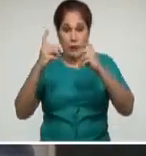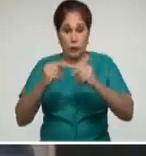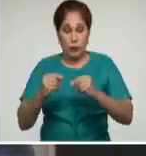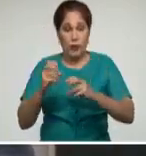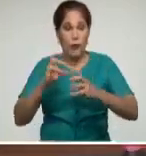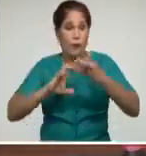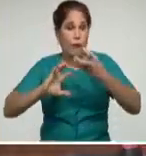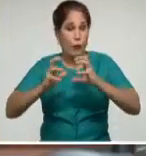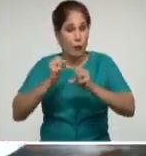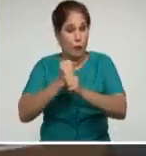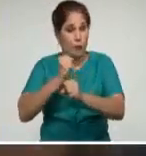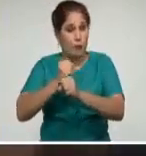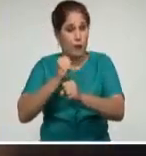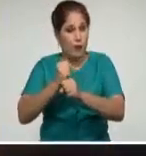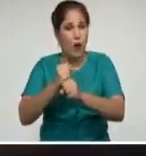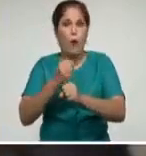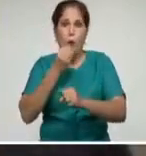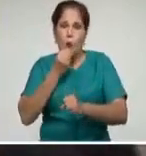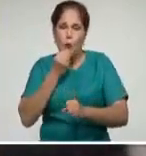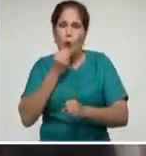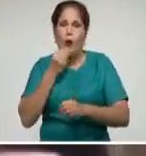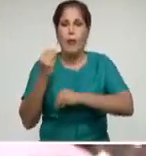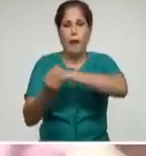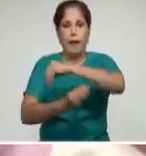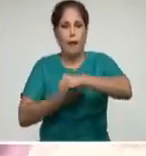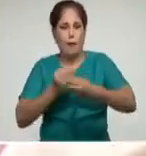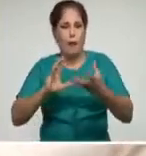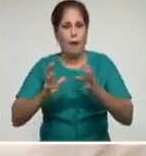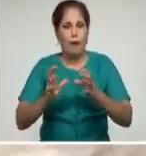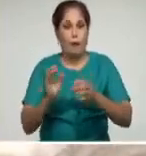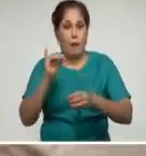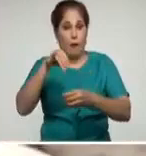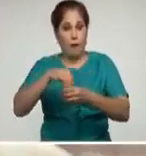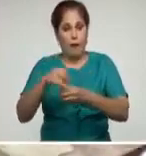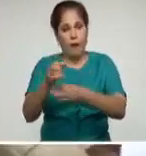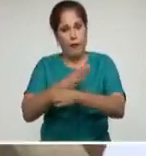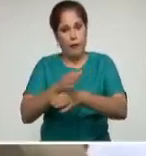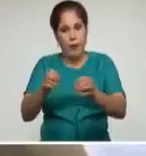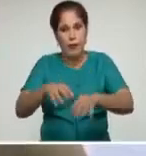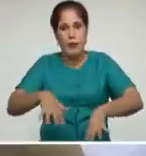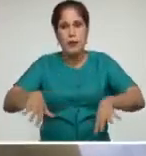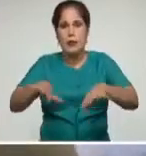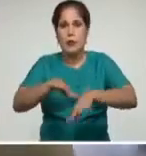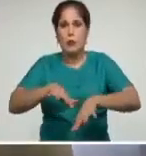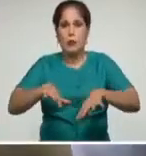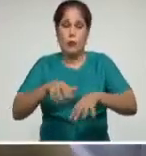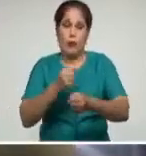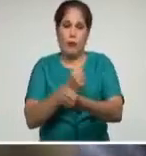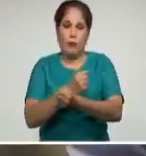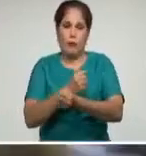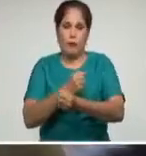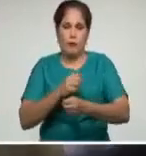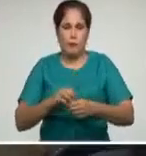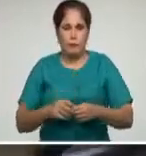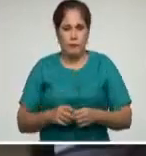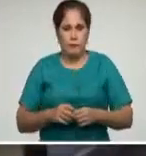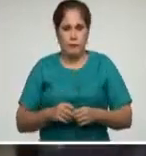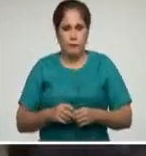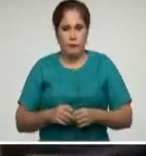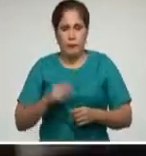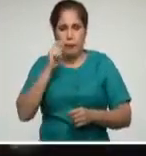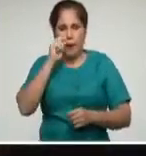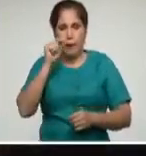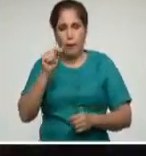estrategia que posibilitará modelar un accionar educativo integrado ante situaciones excepcionales. Héctor Martínez,